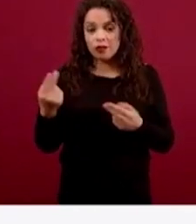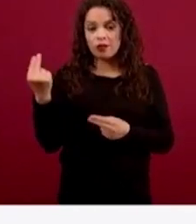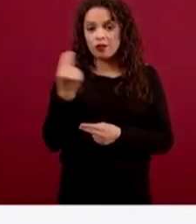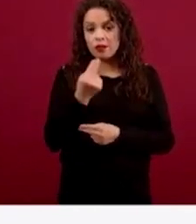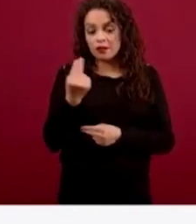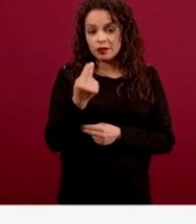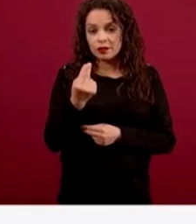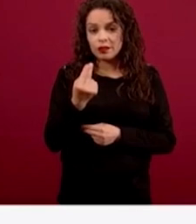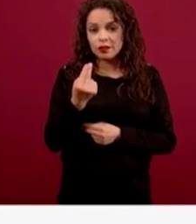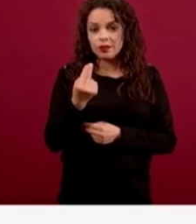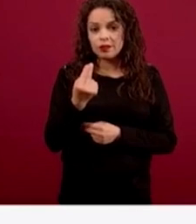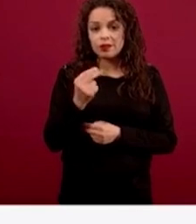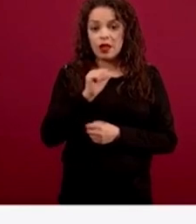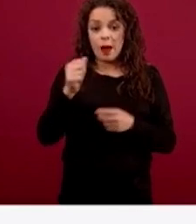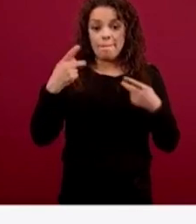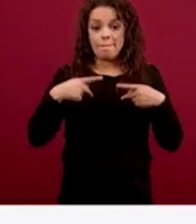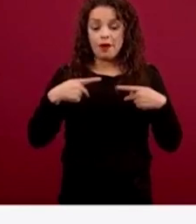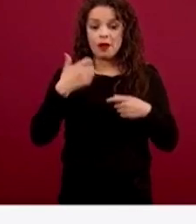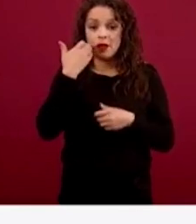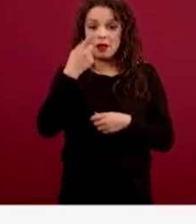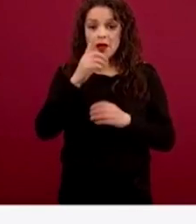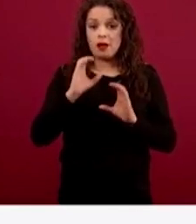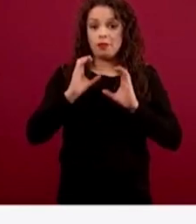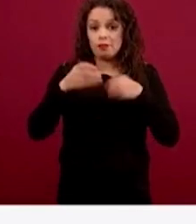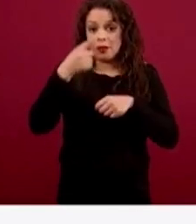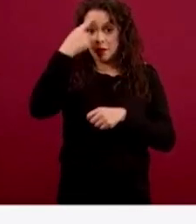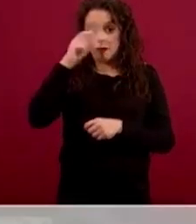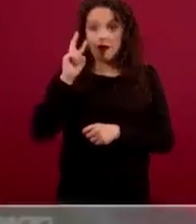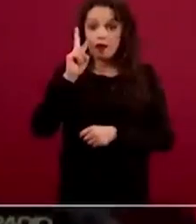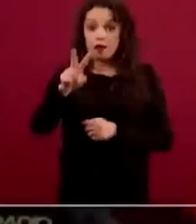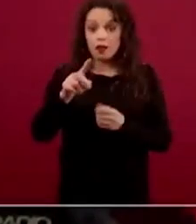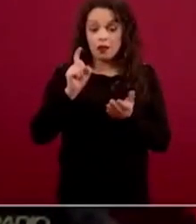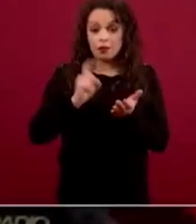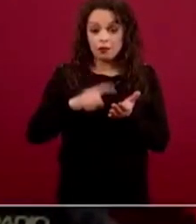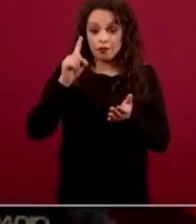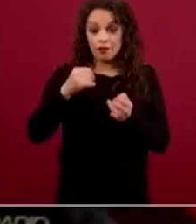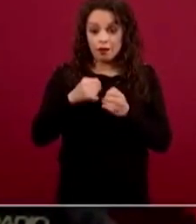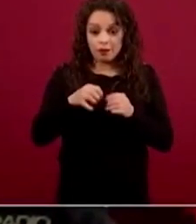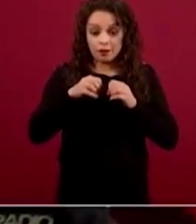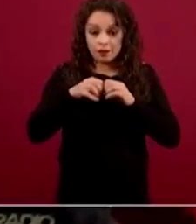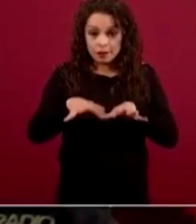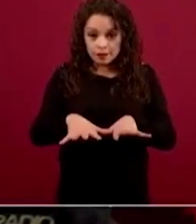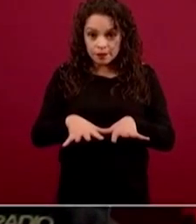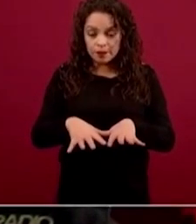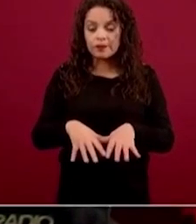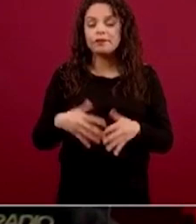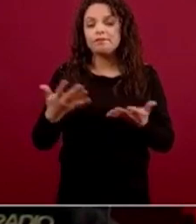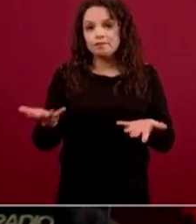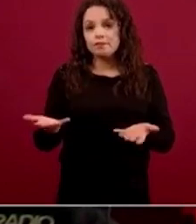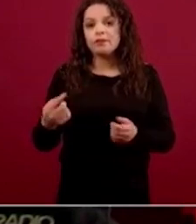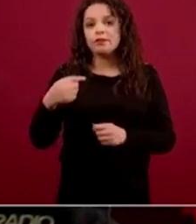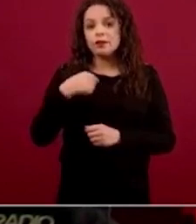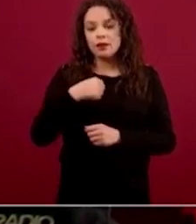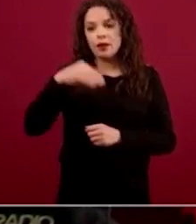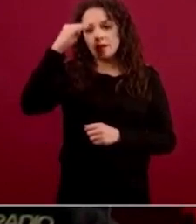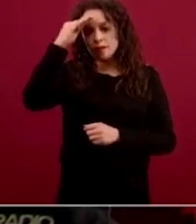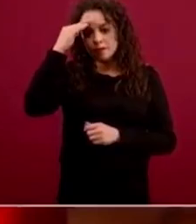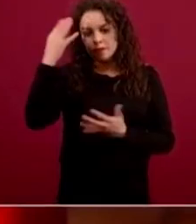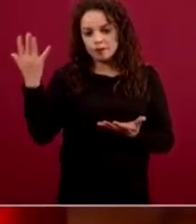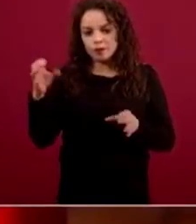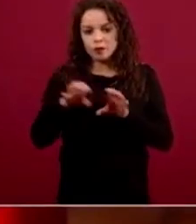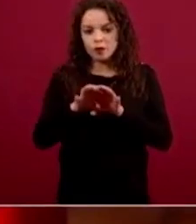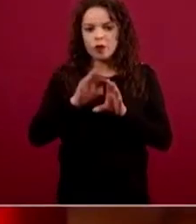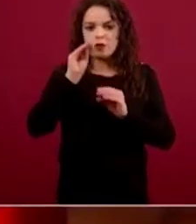a los usuarios de estas plataformas digitales la información que nosotros queremos que reciban,